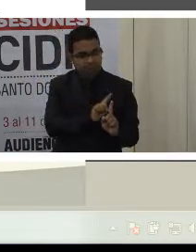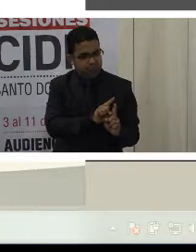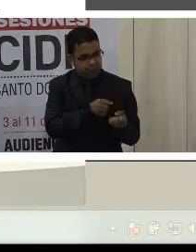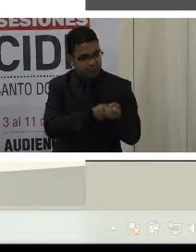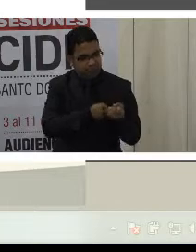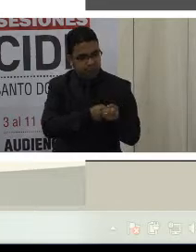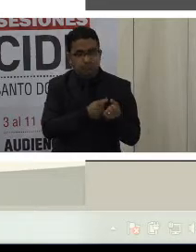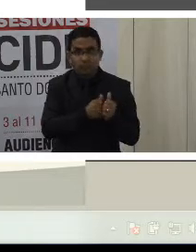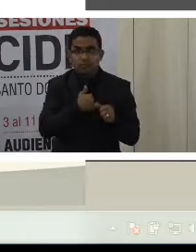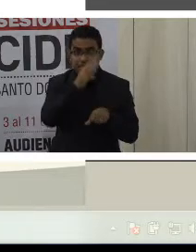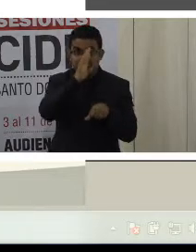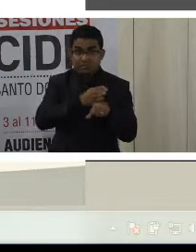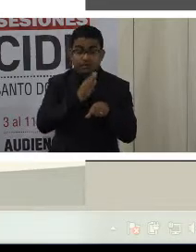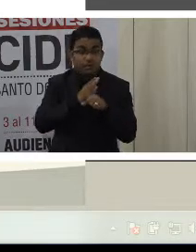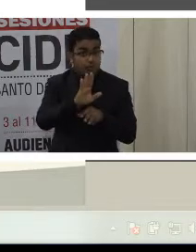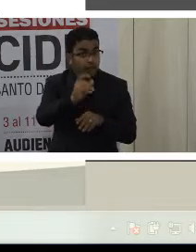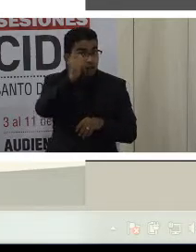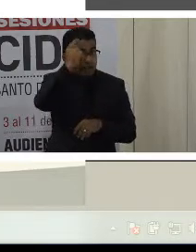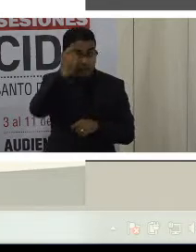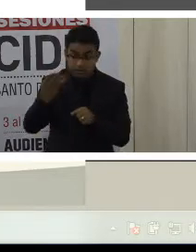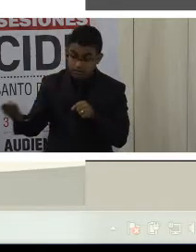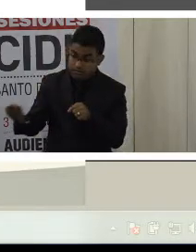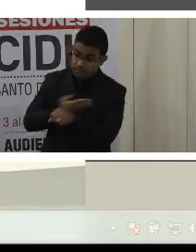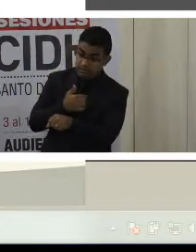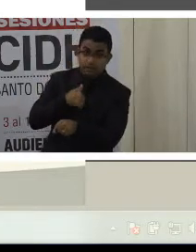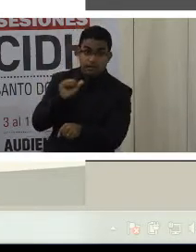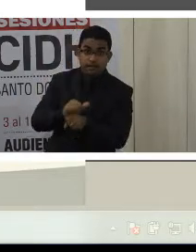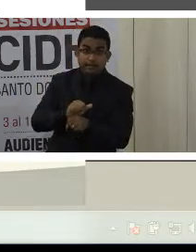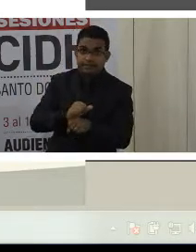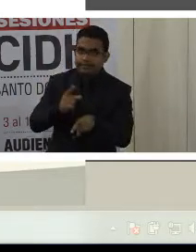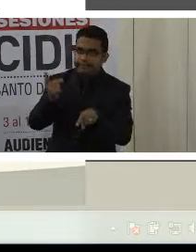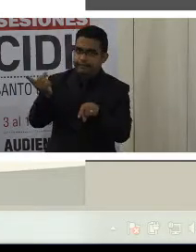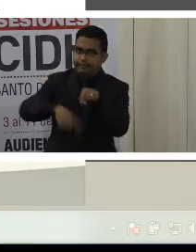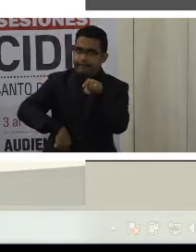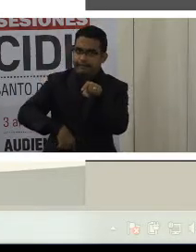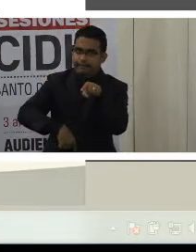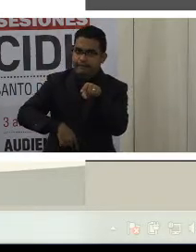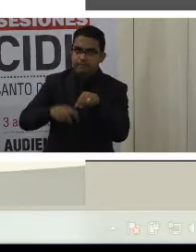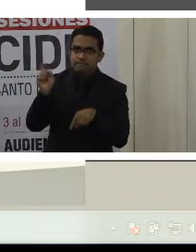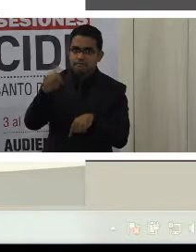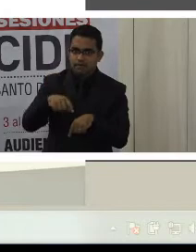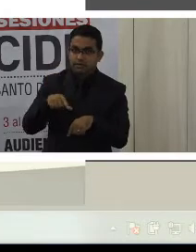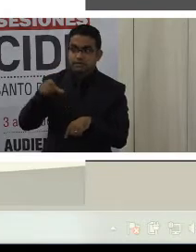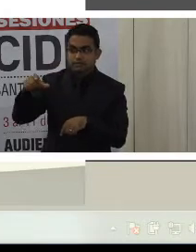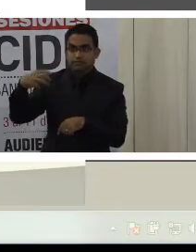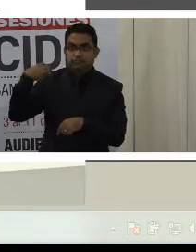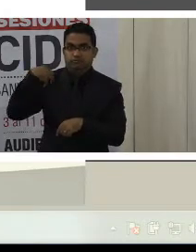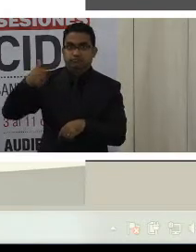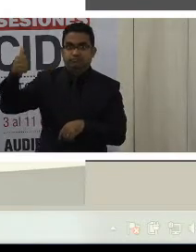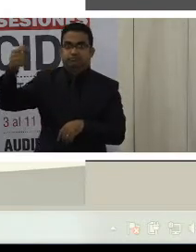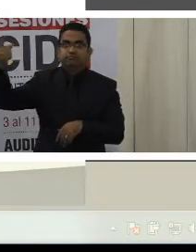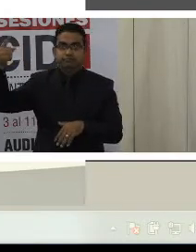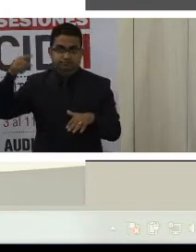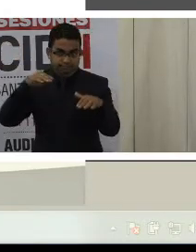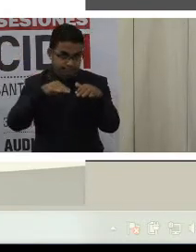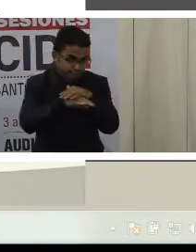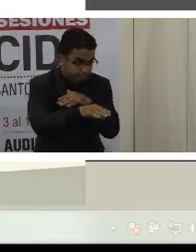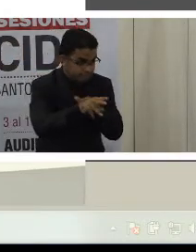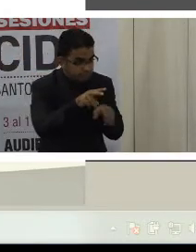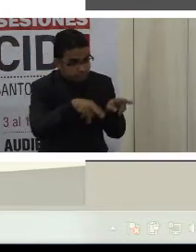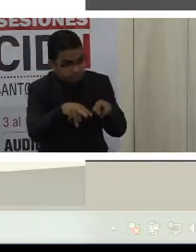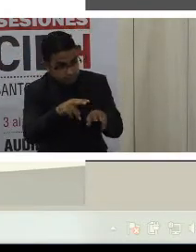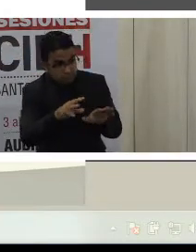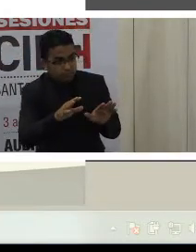del puesto de trabajo sin autorización previa de la inspectoría del trabajo, del órgano administrativo del